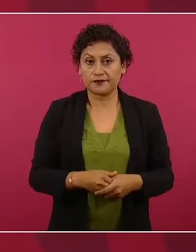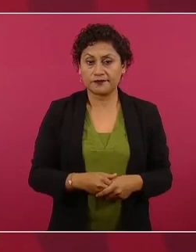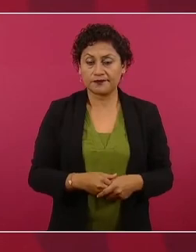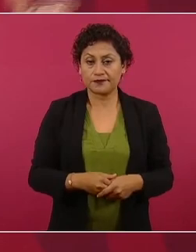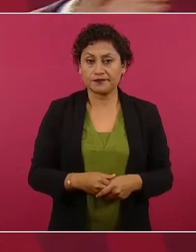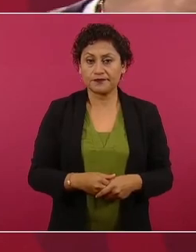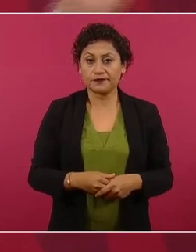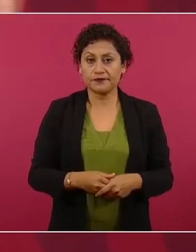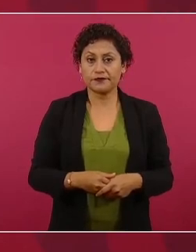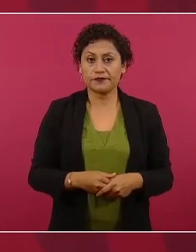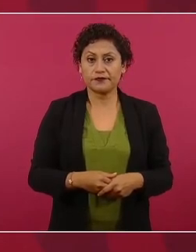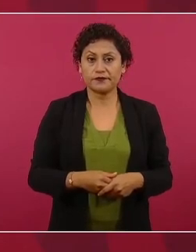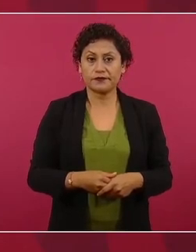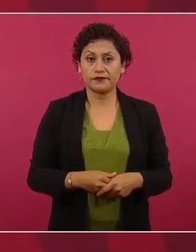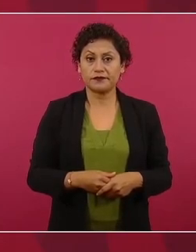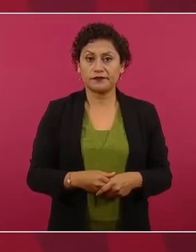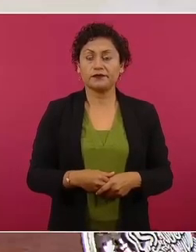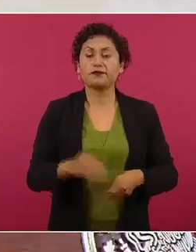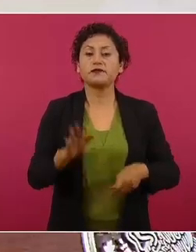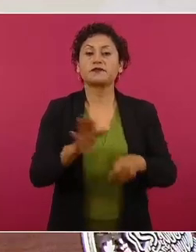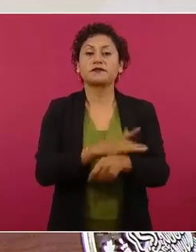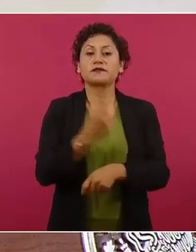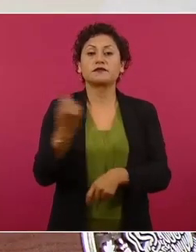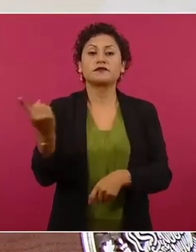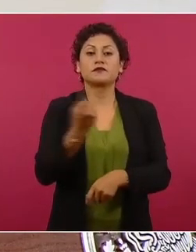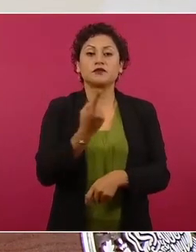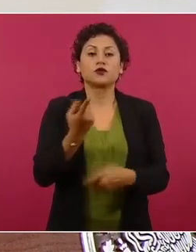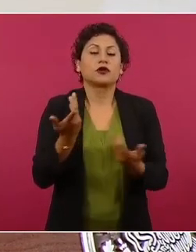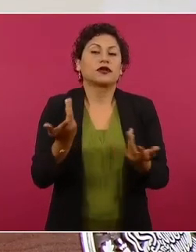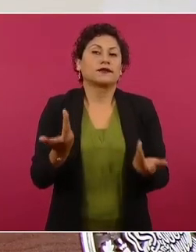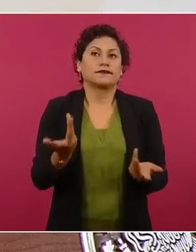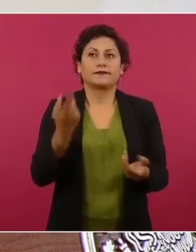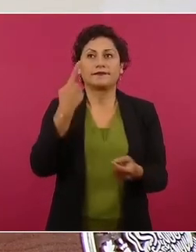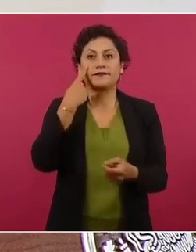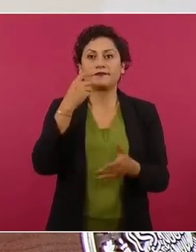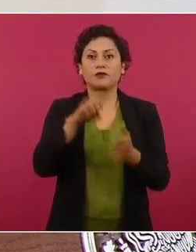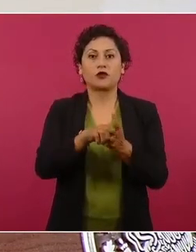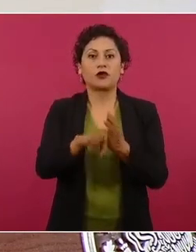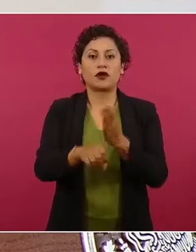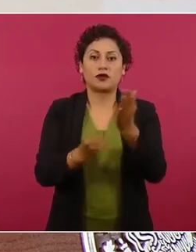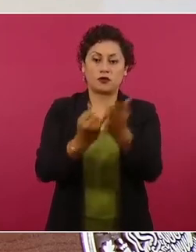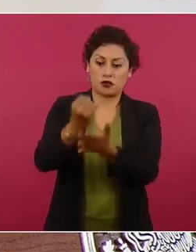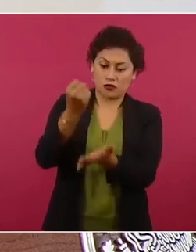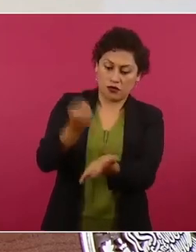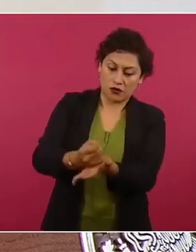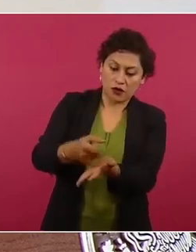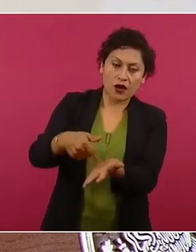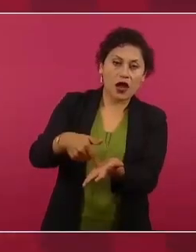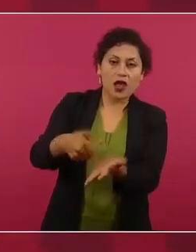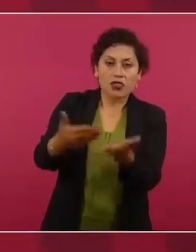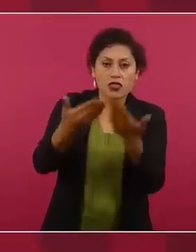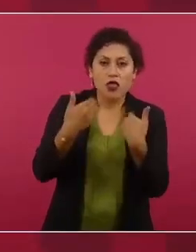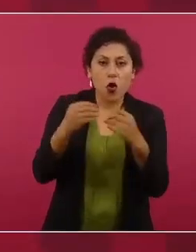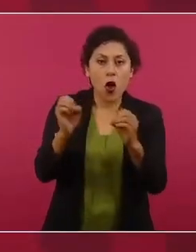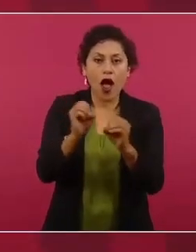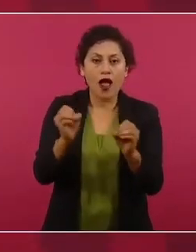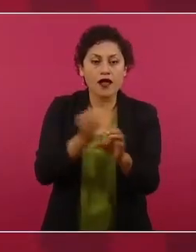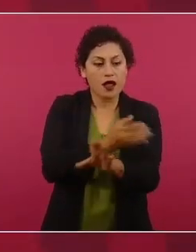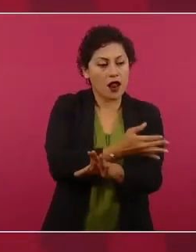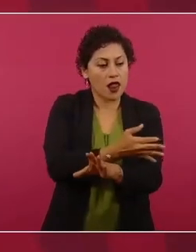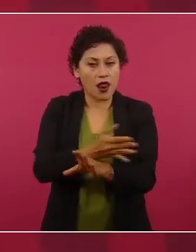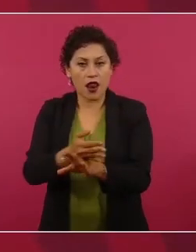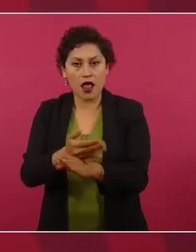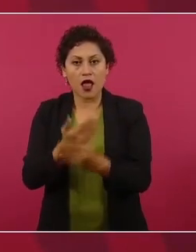porque si no hay sentencias es porque no se está cumpliendo la Constitución,